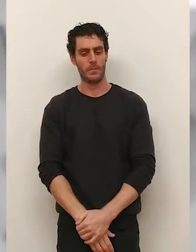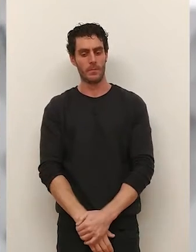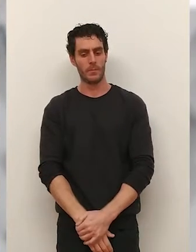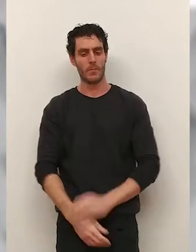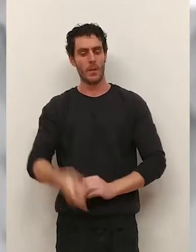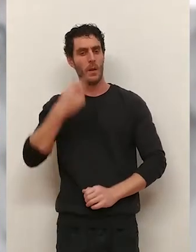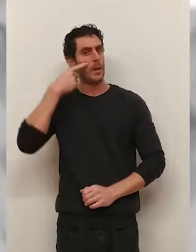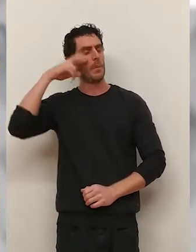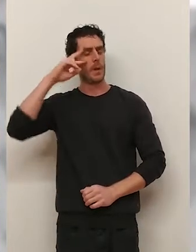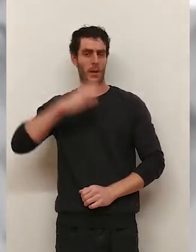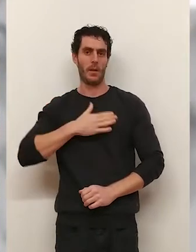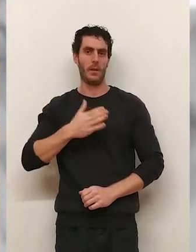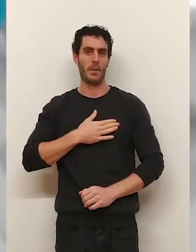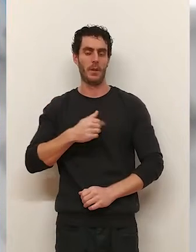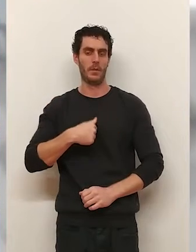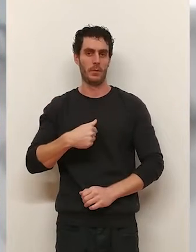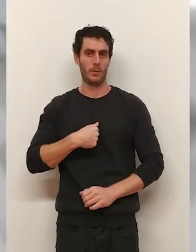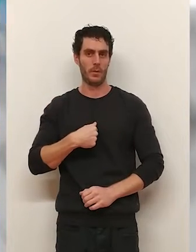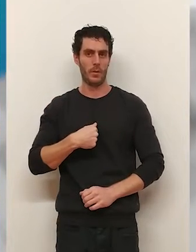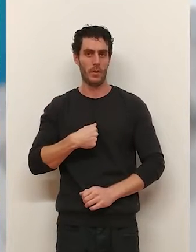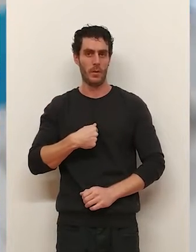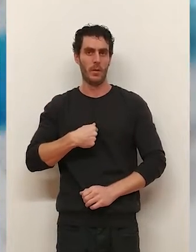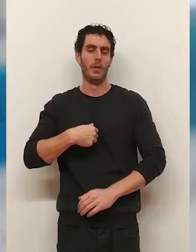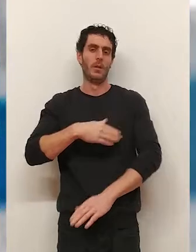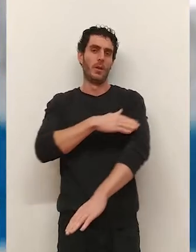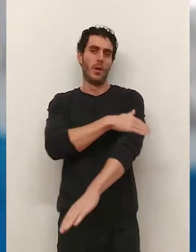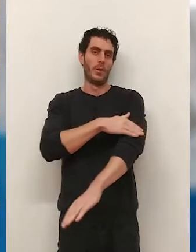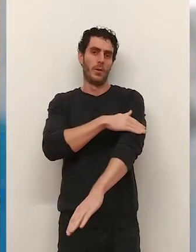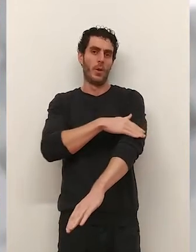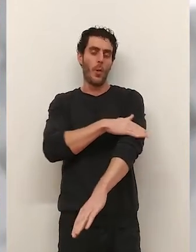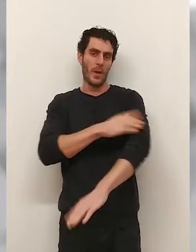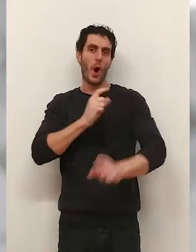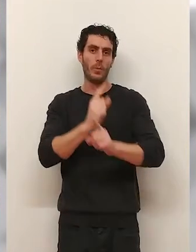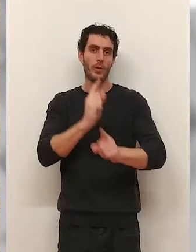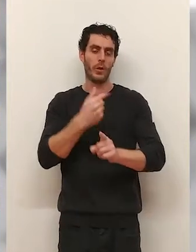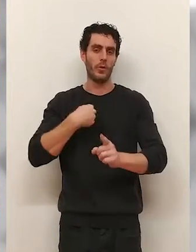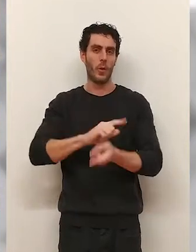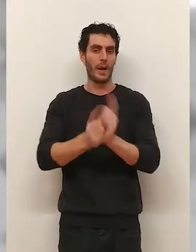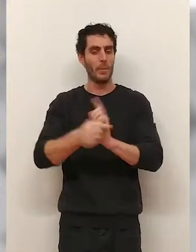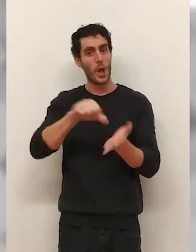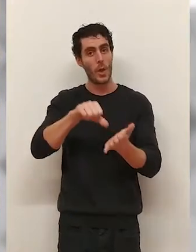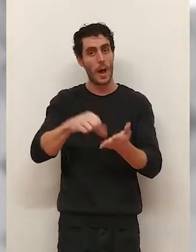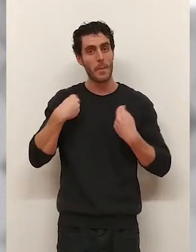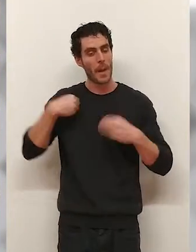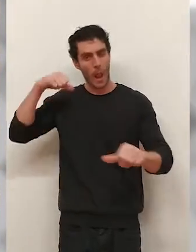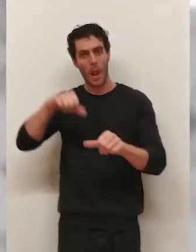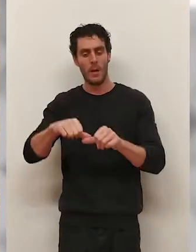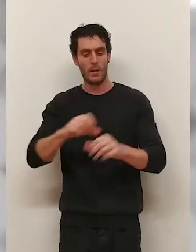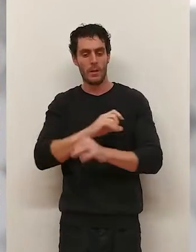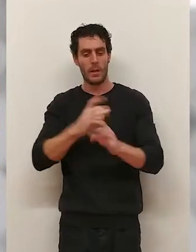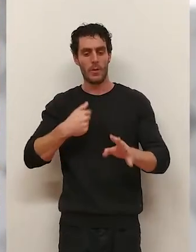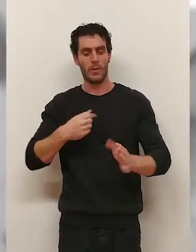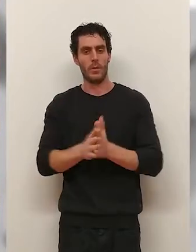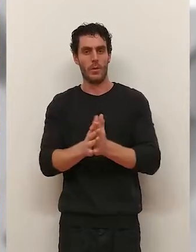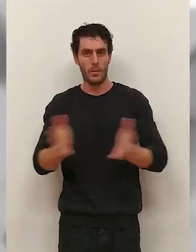Esa experiencia mía de haber estado en la oposición, en el gobierno, en la oposición, y de haber vivido tantos años ese cambio de ciudad, pues me hace